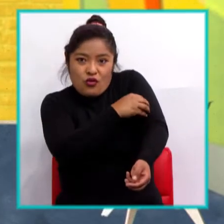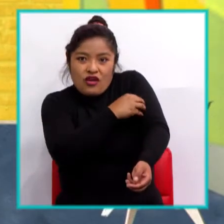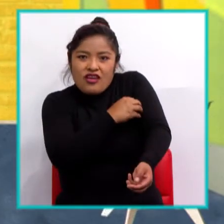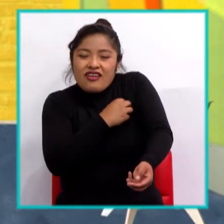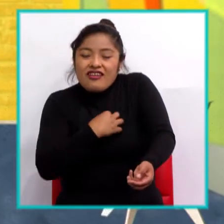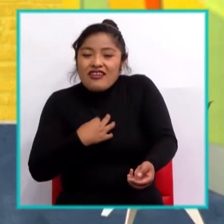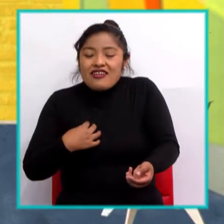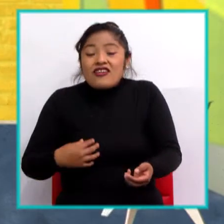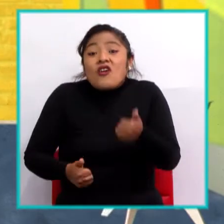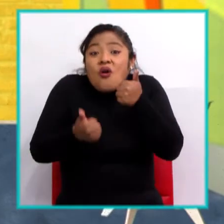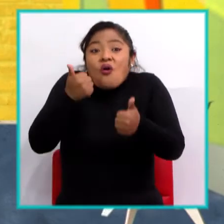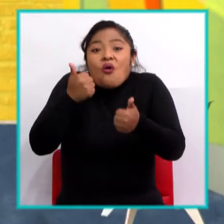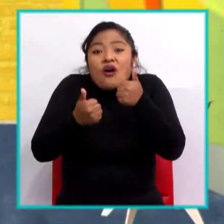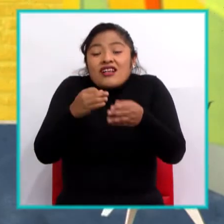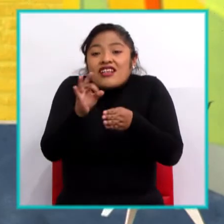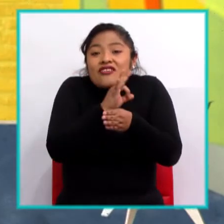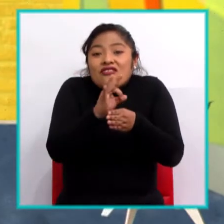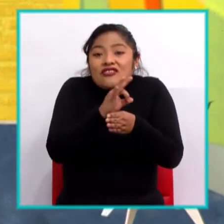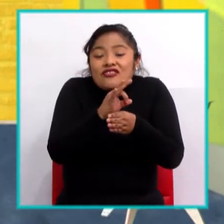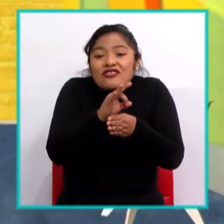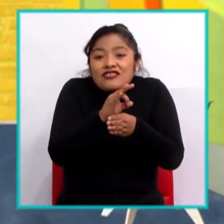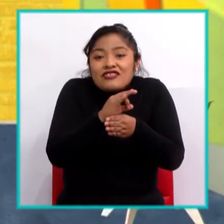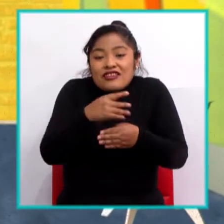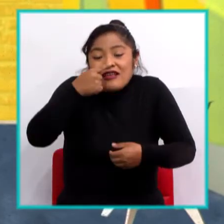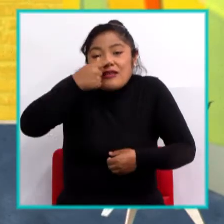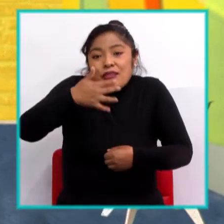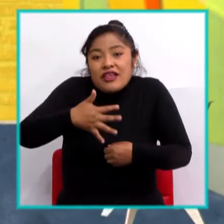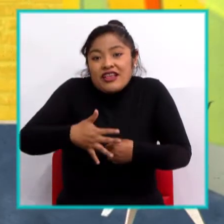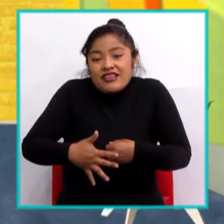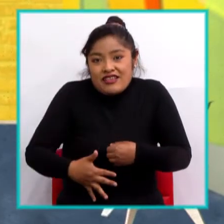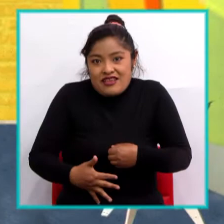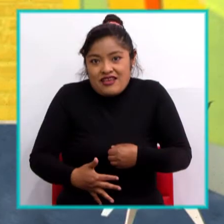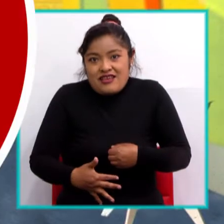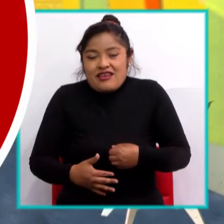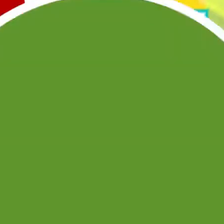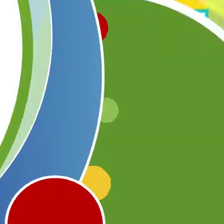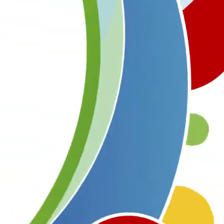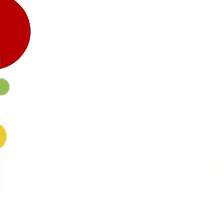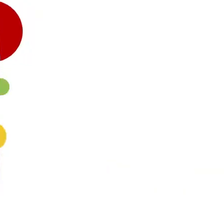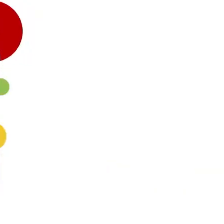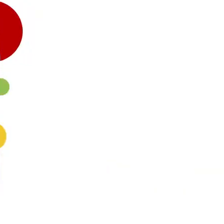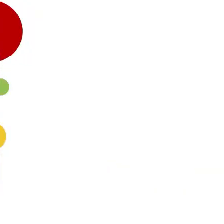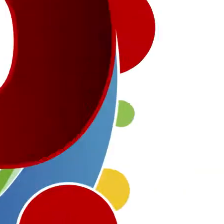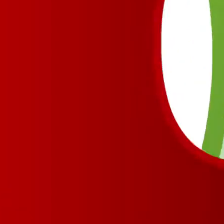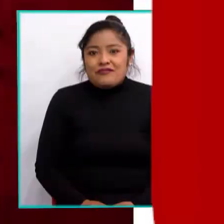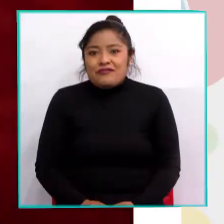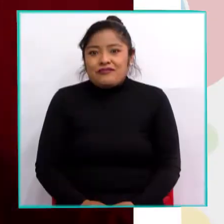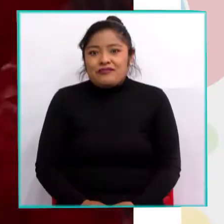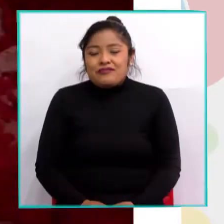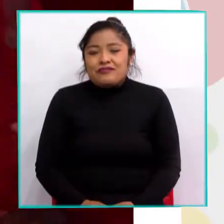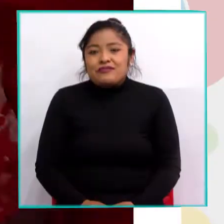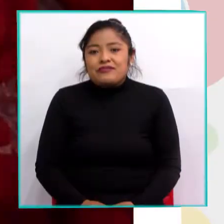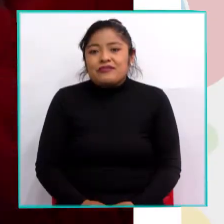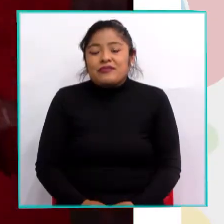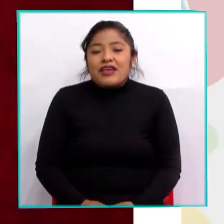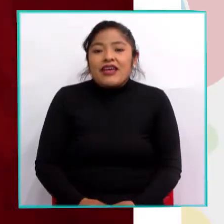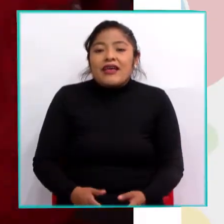sanguíneas? La función principal del glóbulo rojo o eritrocito va a ser